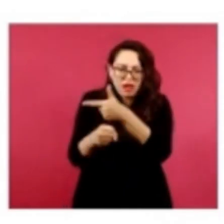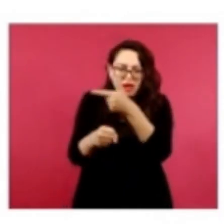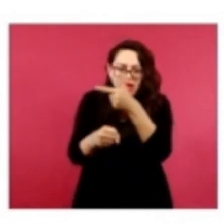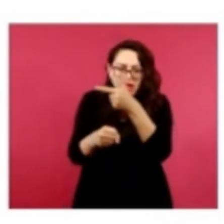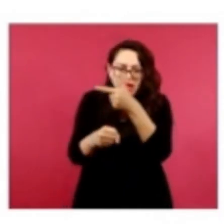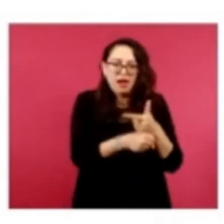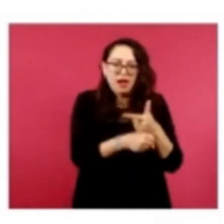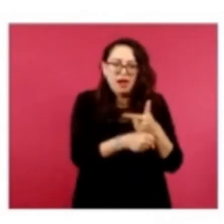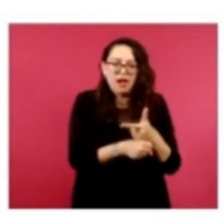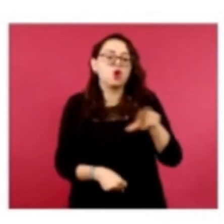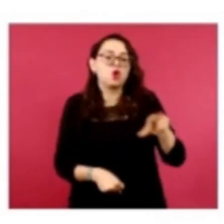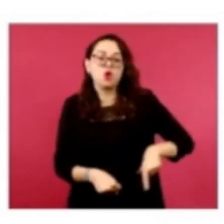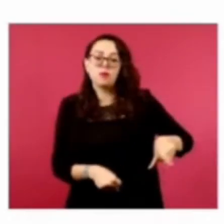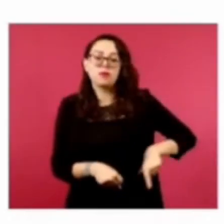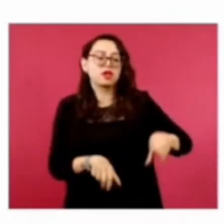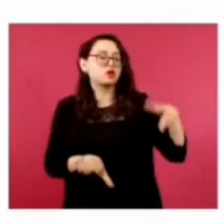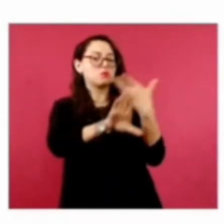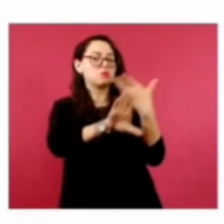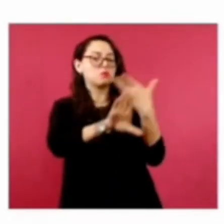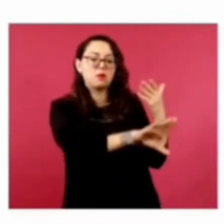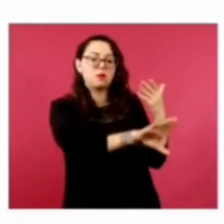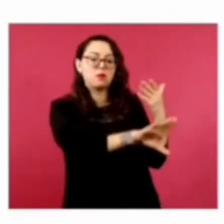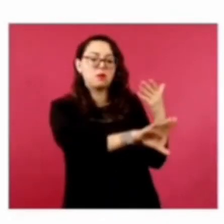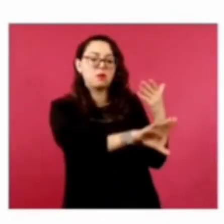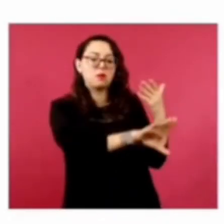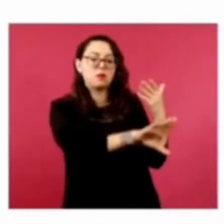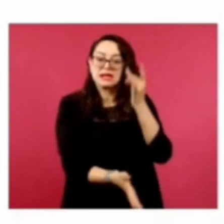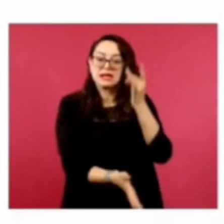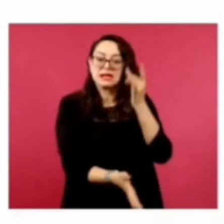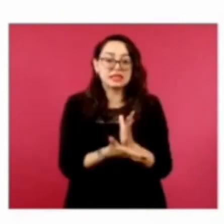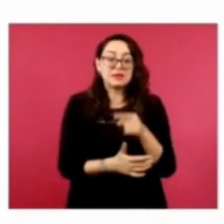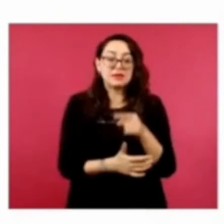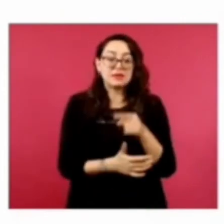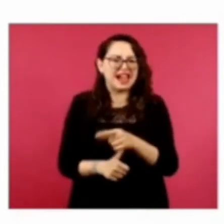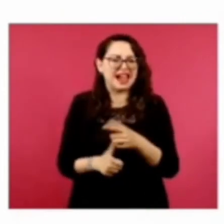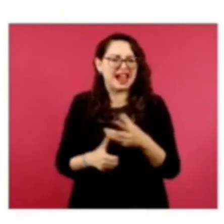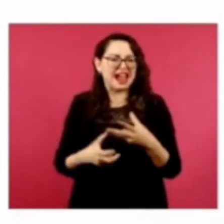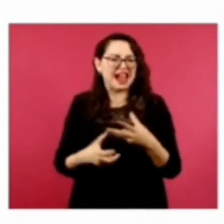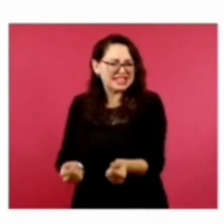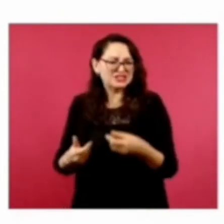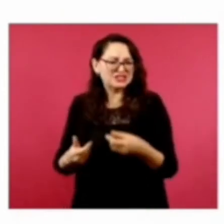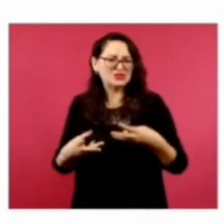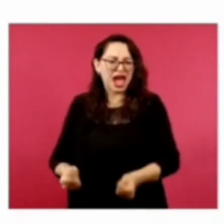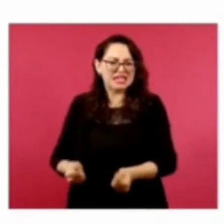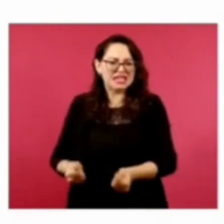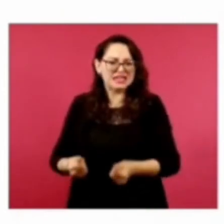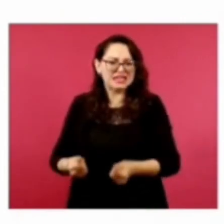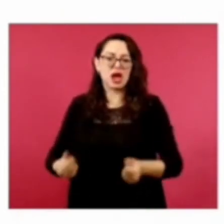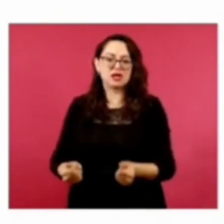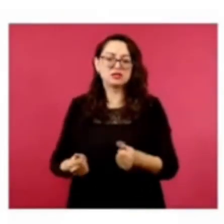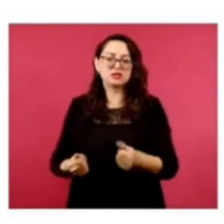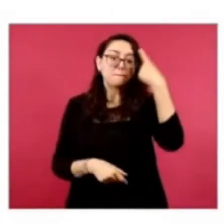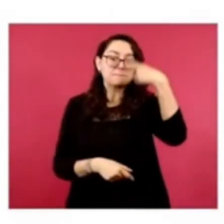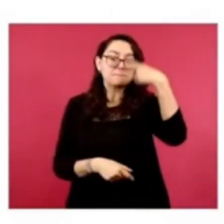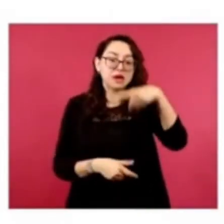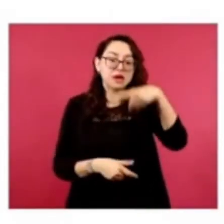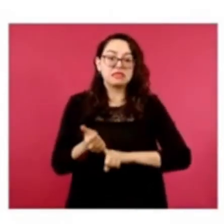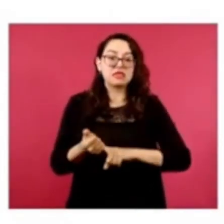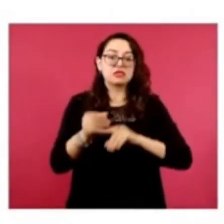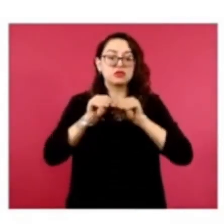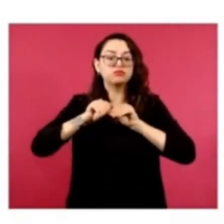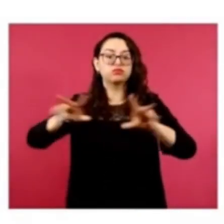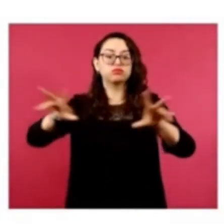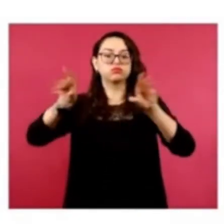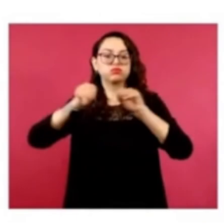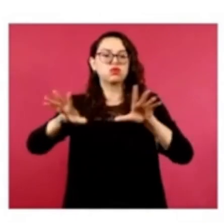golpear, de golpear y de desinformar a la ciudadanía. Y esta página estaba gastando cientos de miles de pesos para promocionar su contenido. Contenido